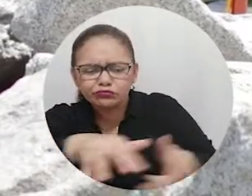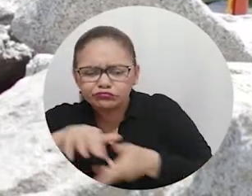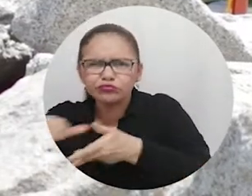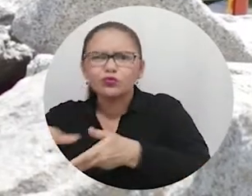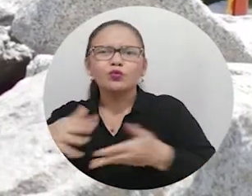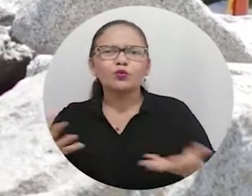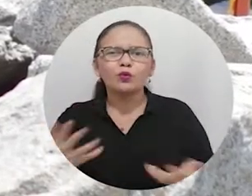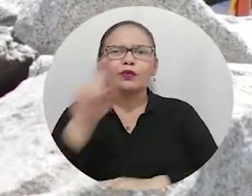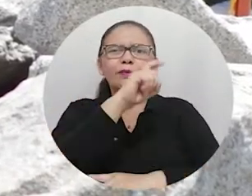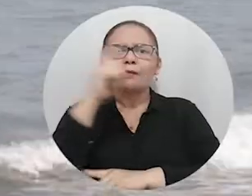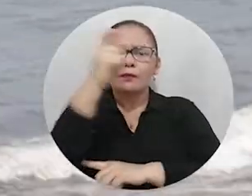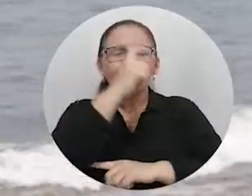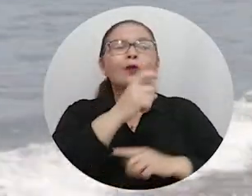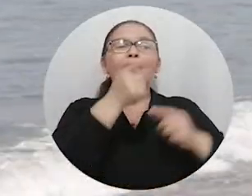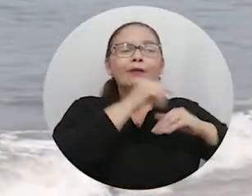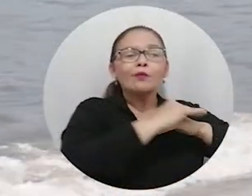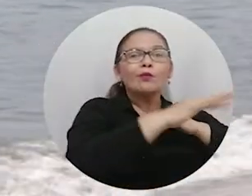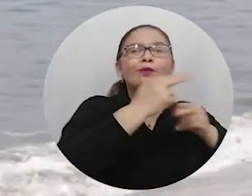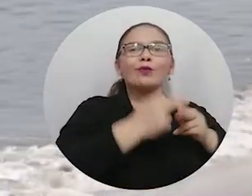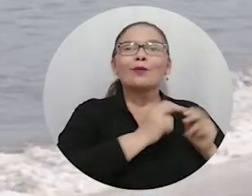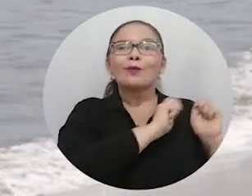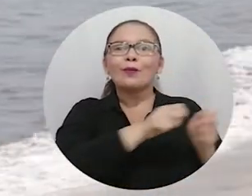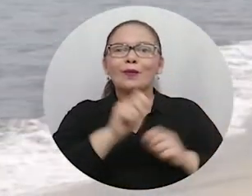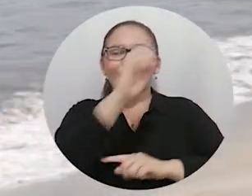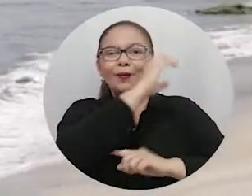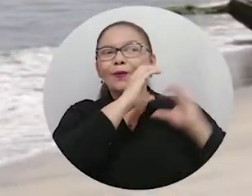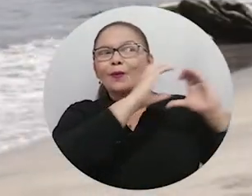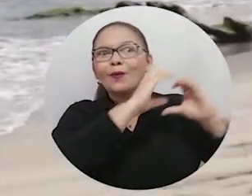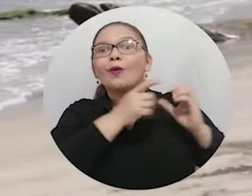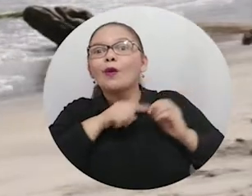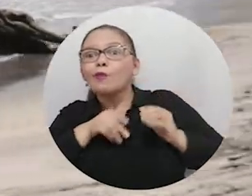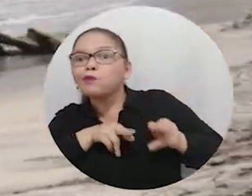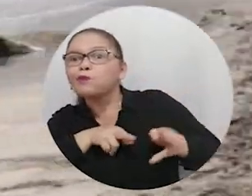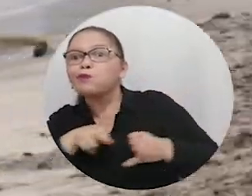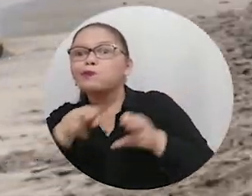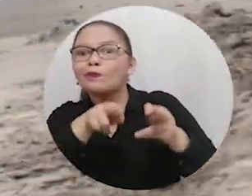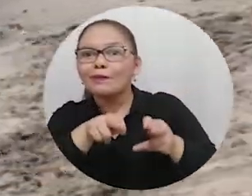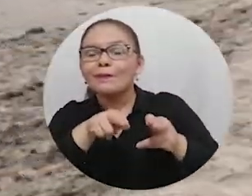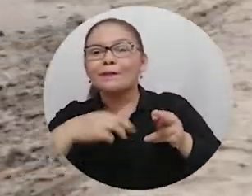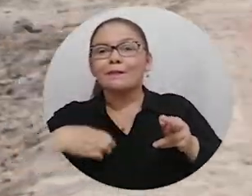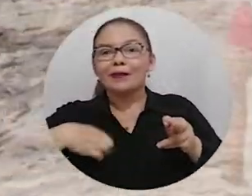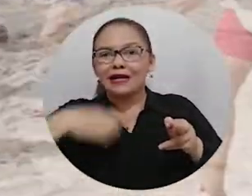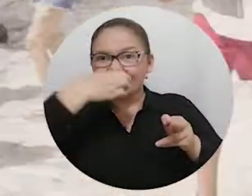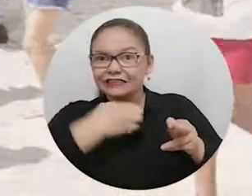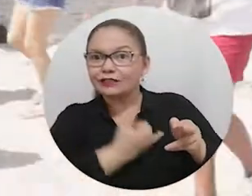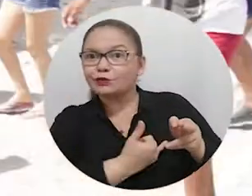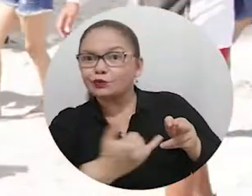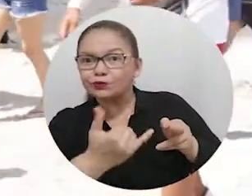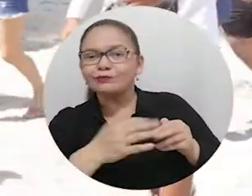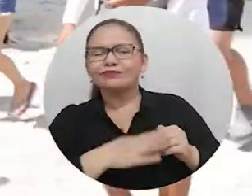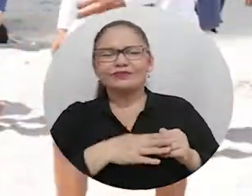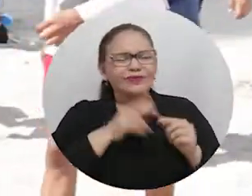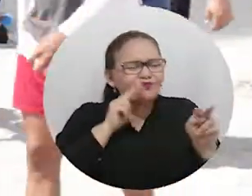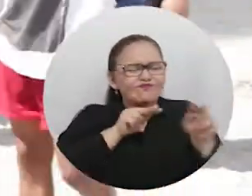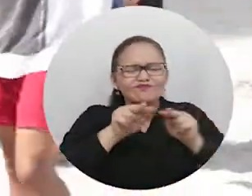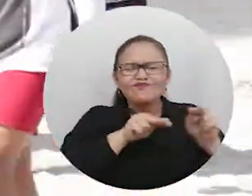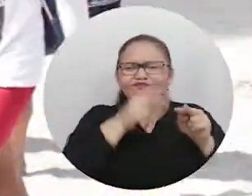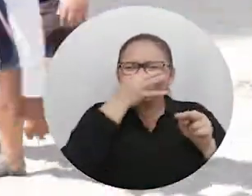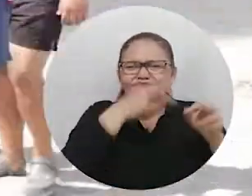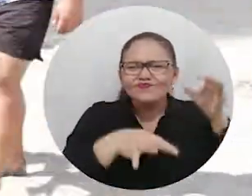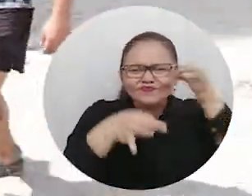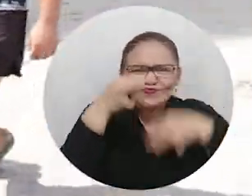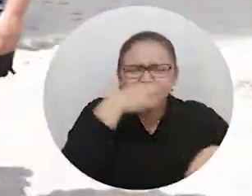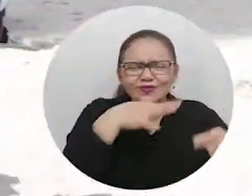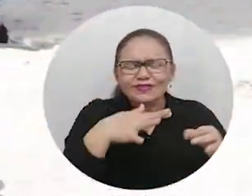de Los Cocos y la bahía de Santa Marta, así como también en la desembocadura del río Manzanares, con el fin de descontaminar los